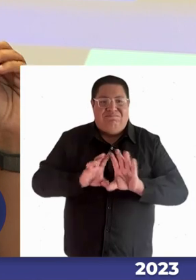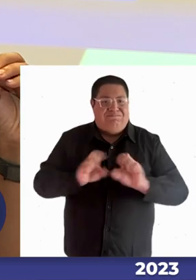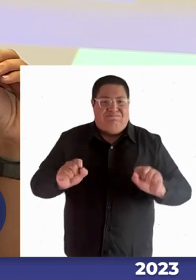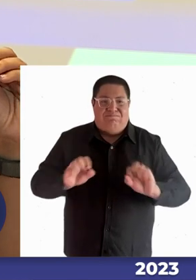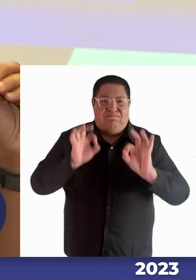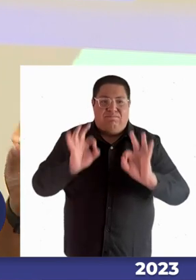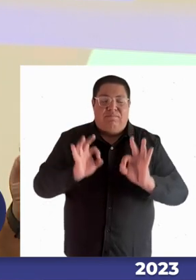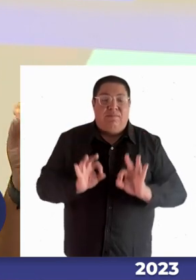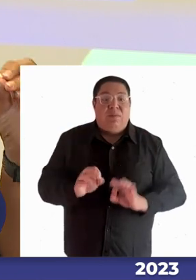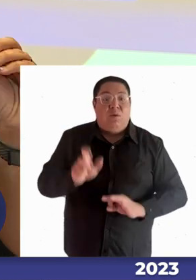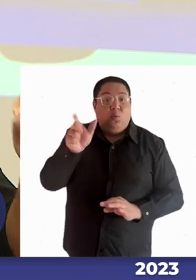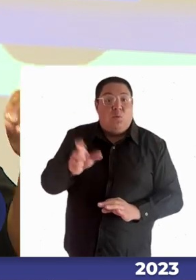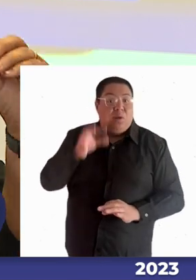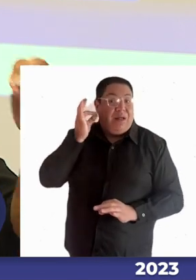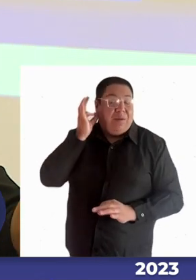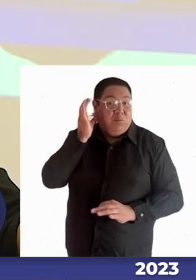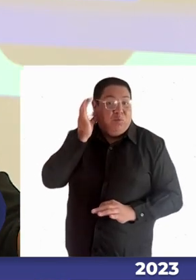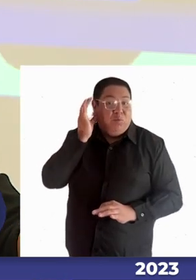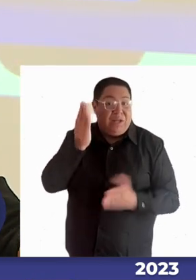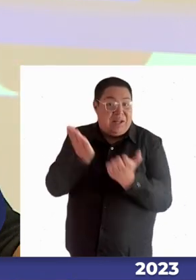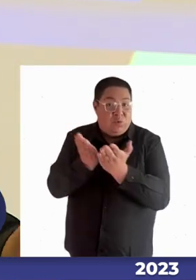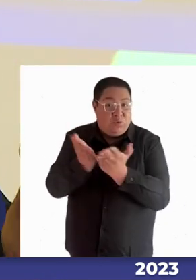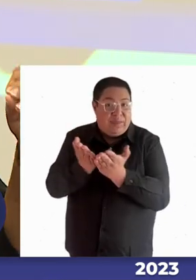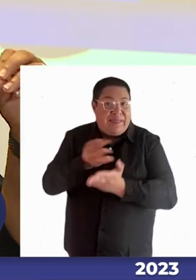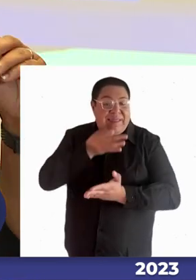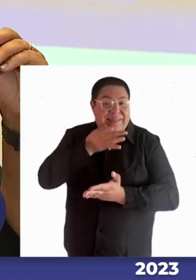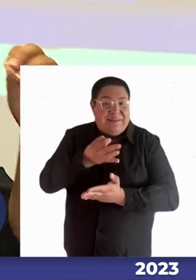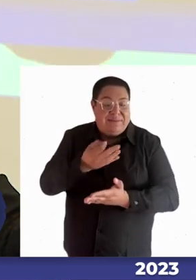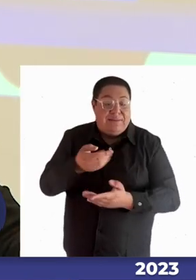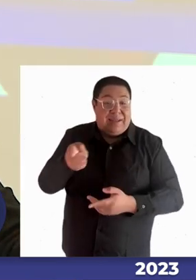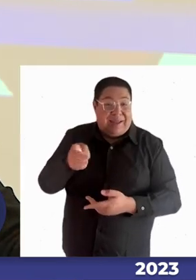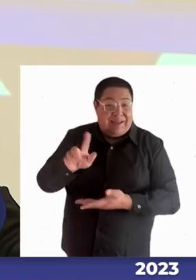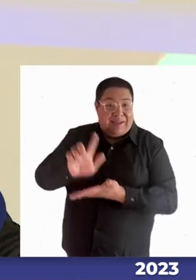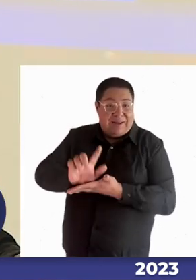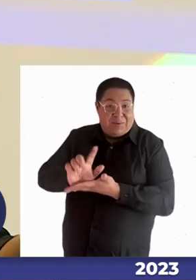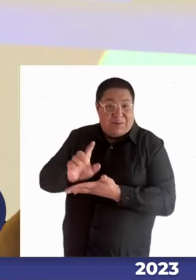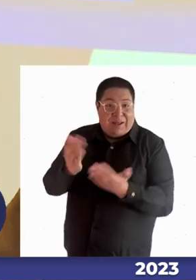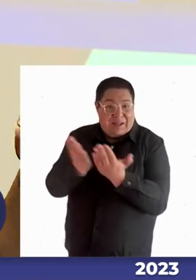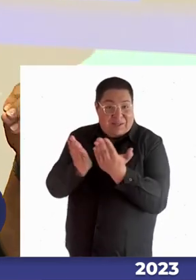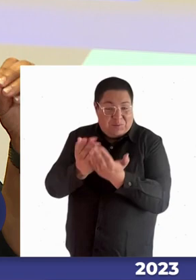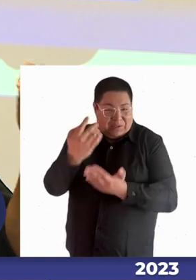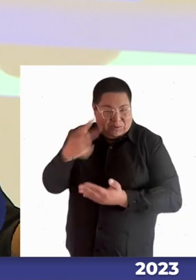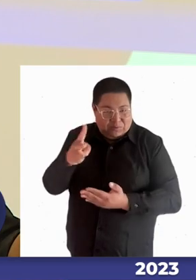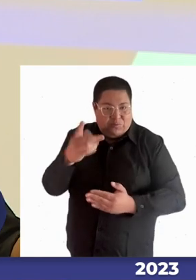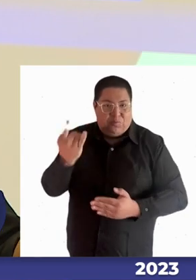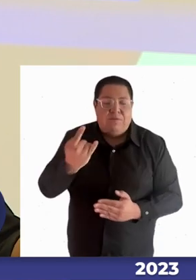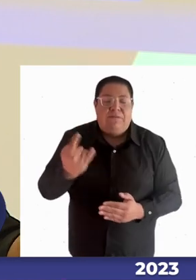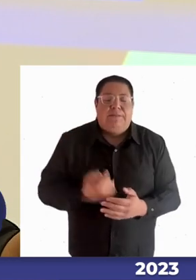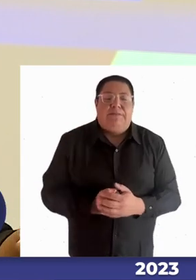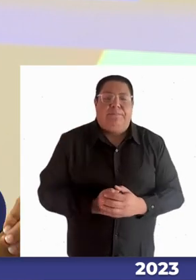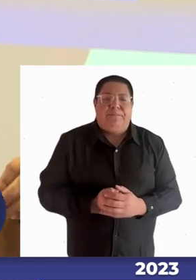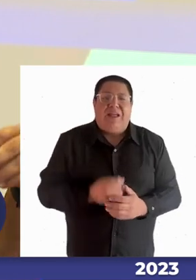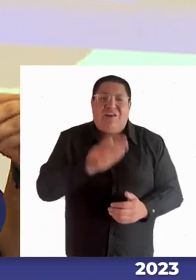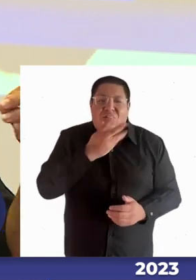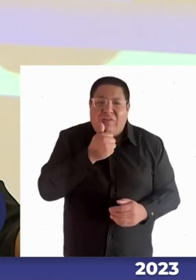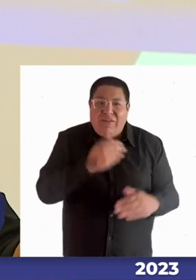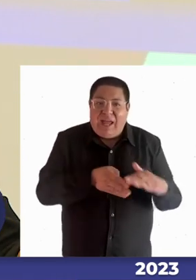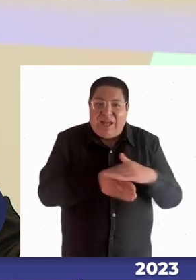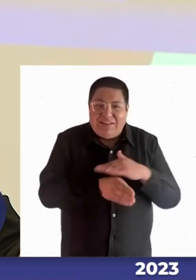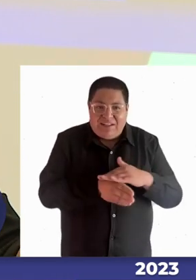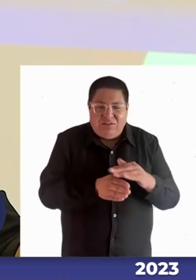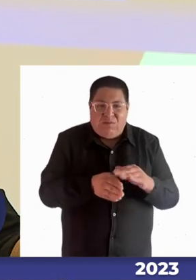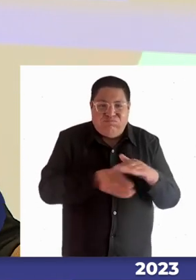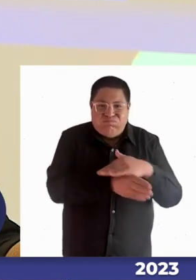muy revelador, dice, yo en ese lugar en la misma universidad que no tenía un acceso universal me